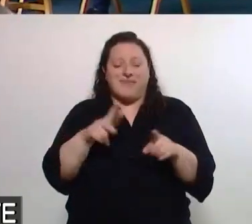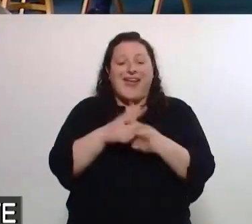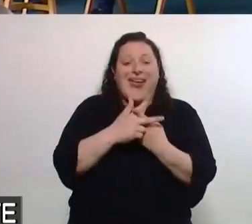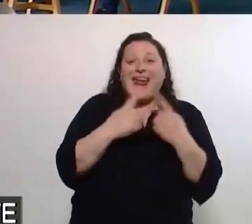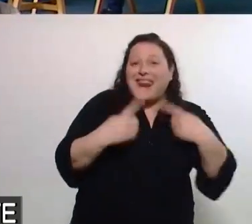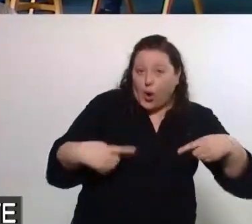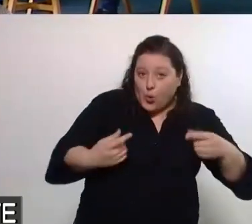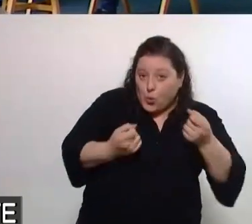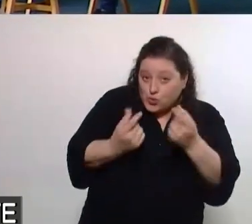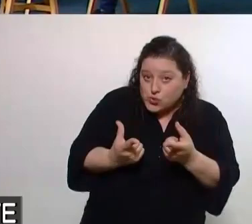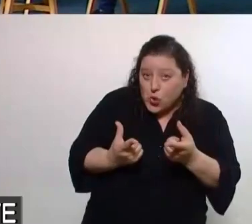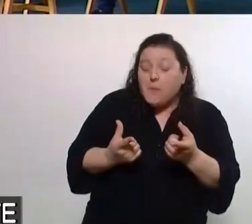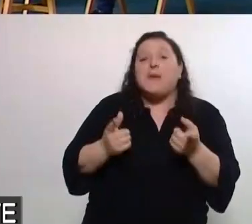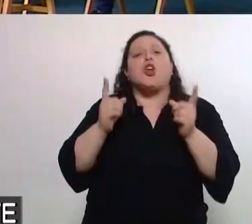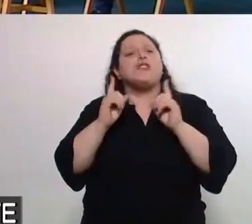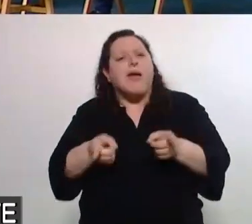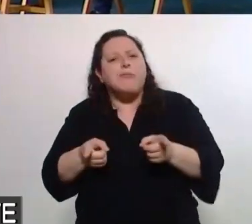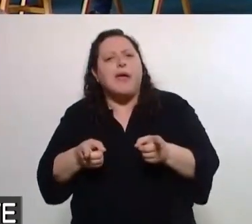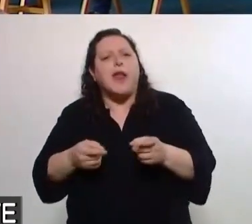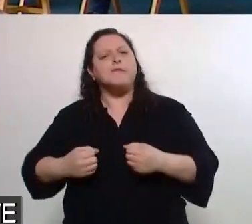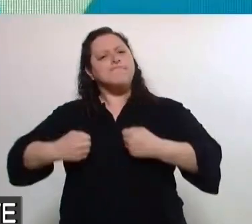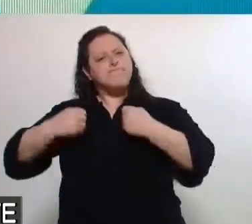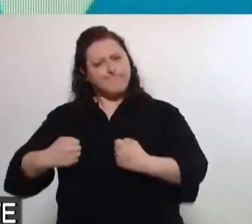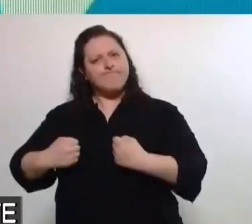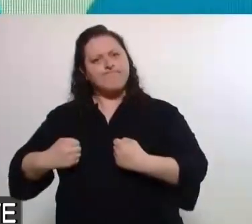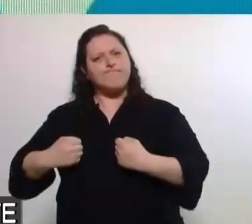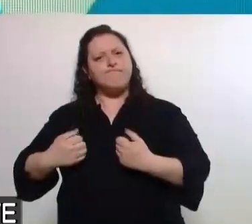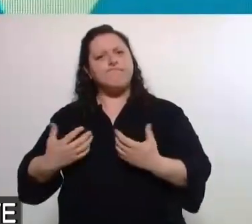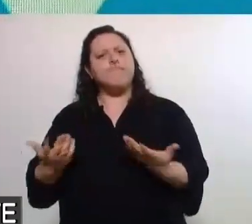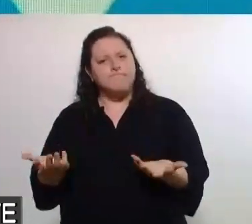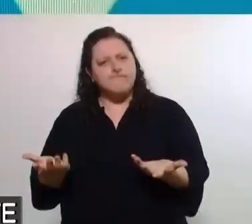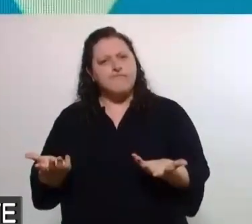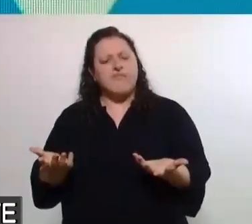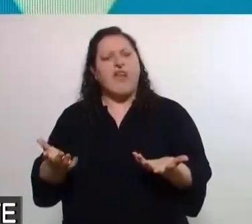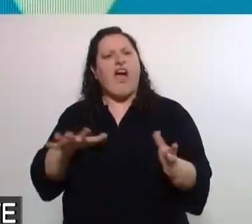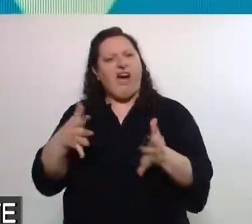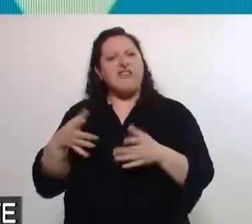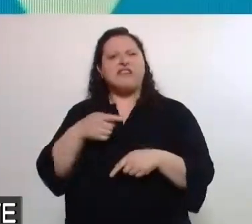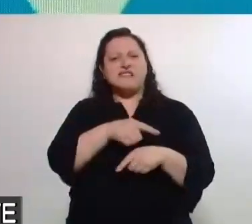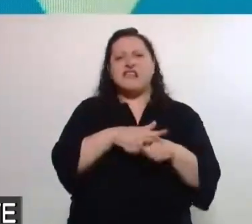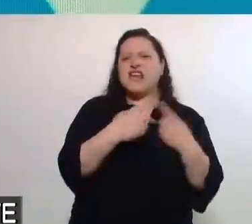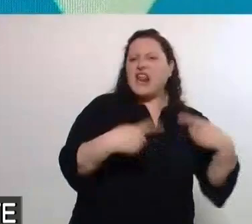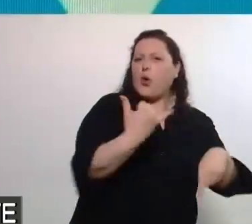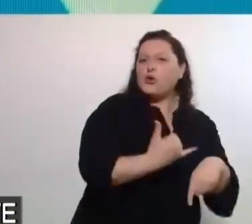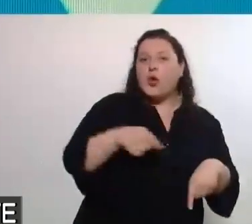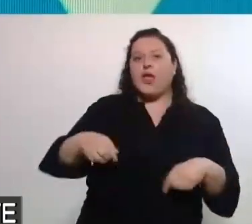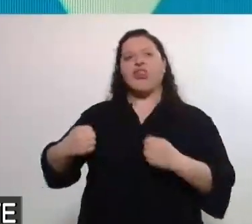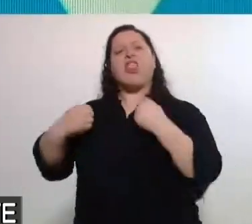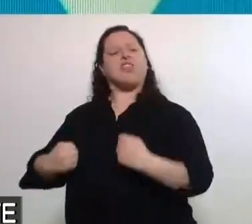mucha determinación. a veces falta determinación,